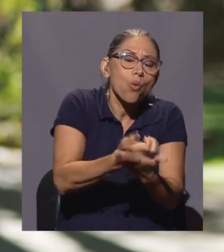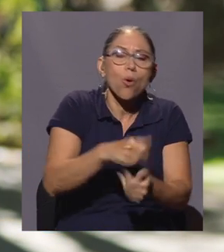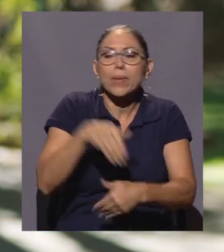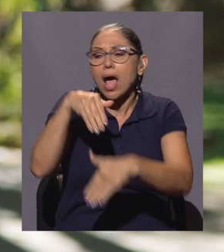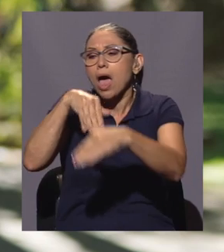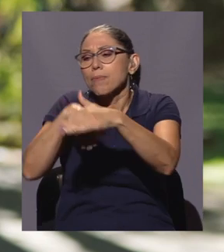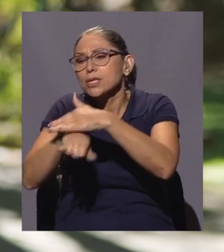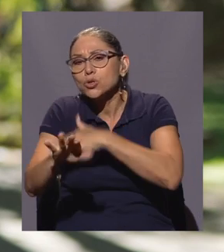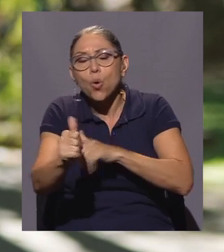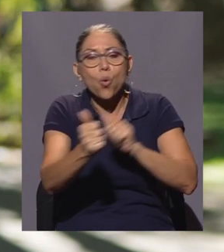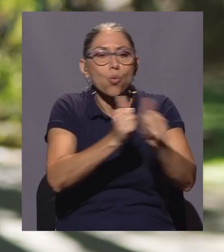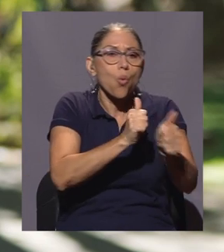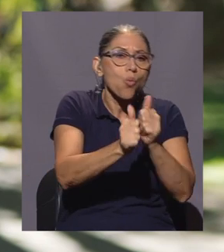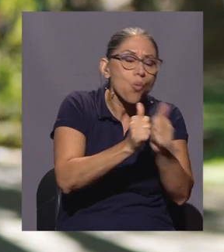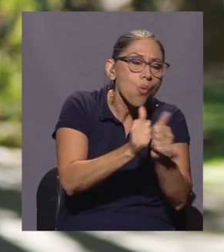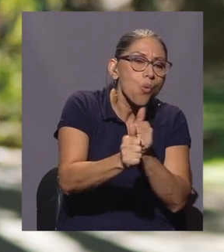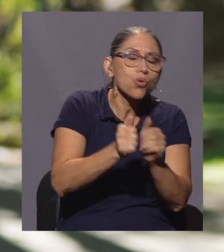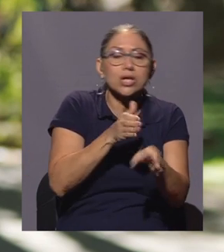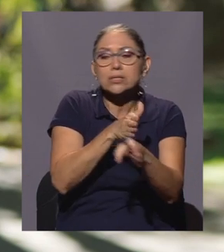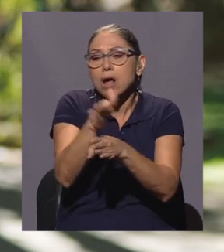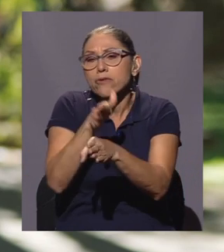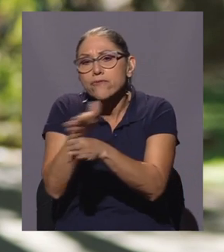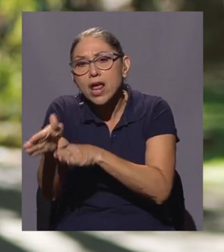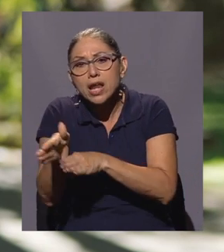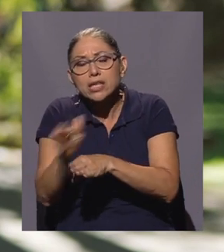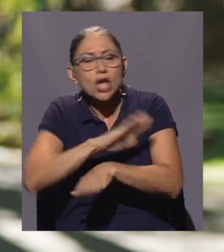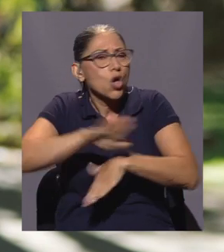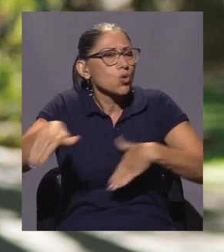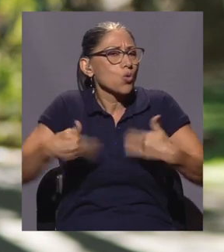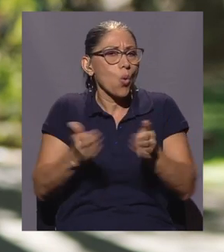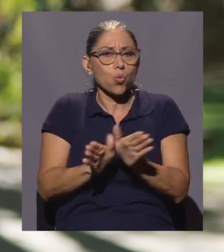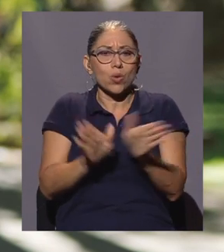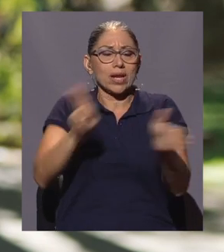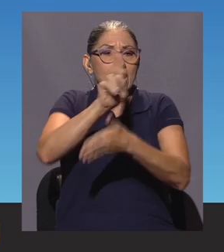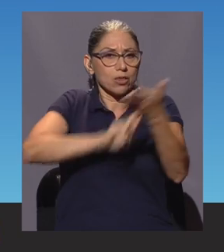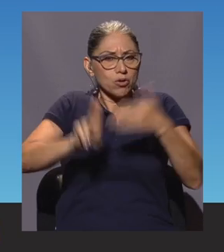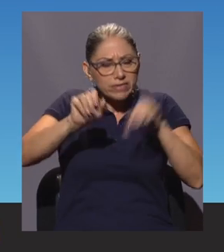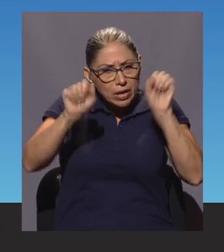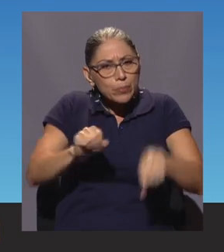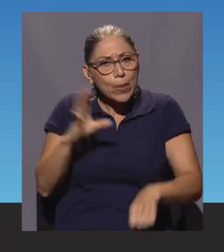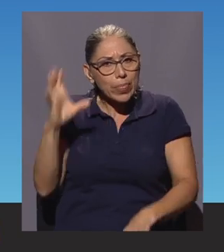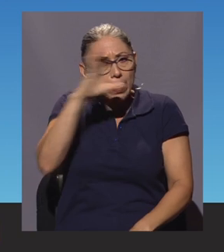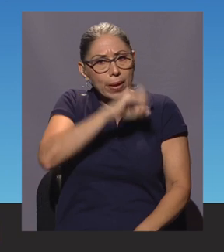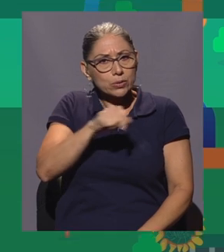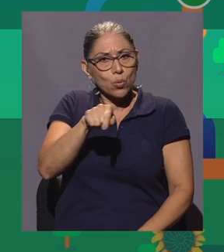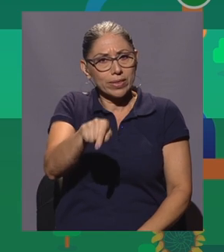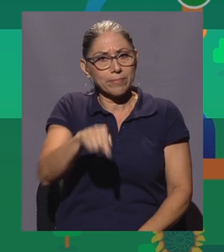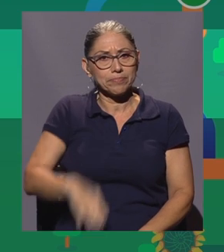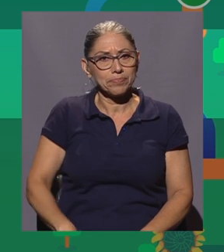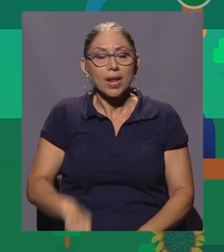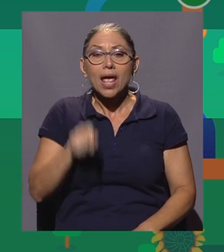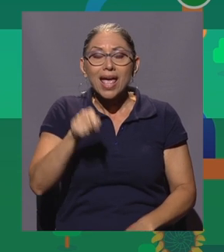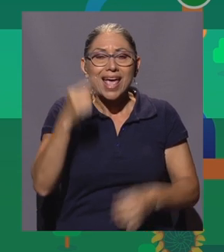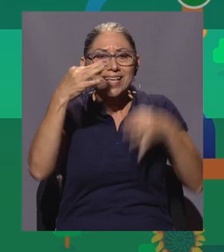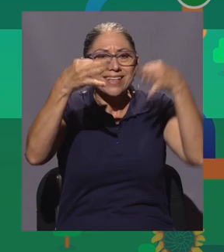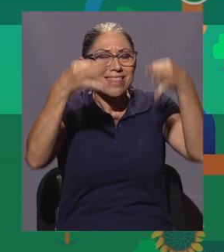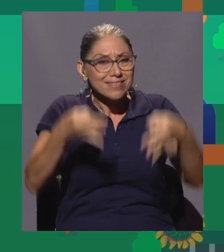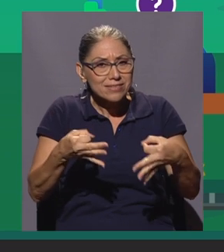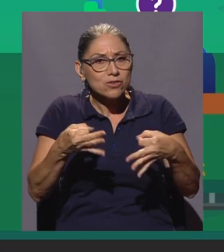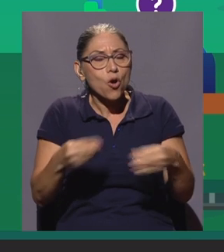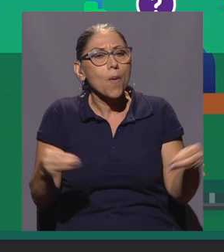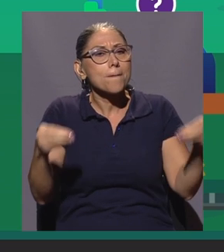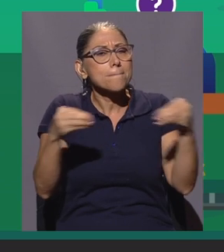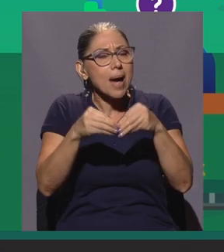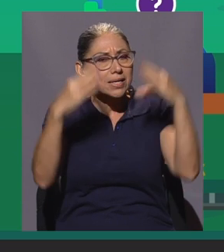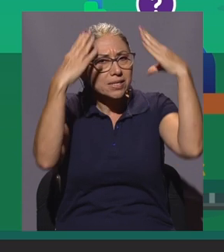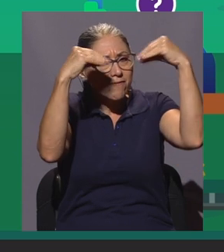de concursos, de las carreras, de la oferta académica en general de la universidad y que esta decisión pues obviamente sea